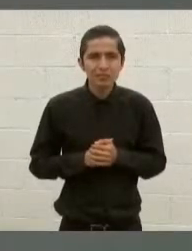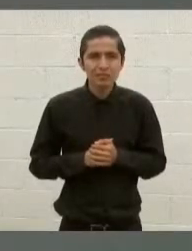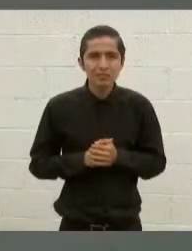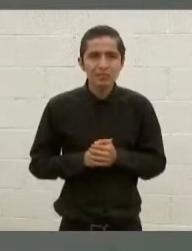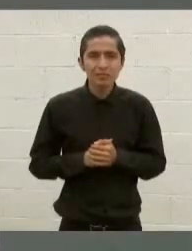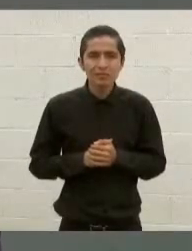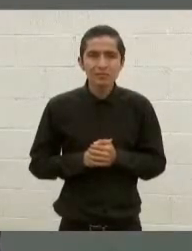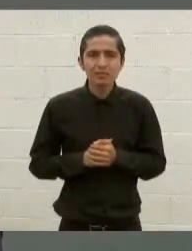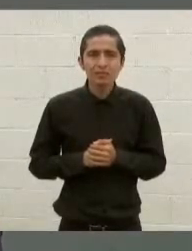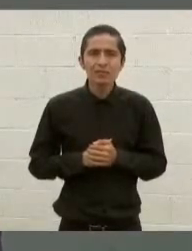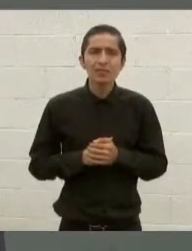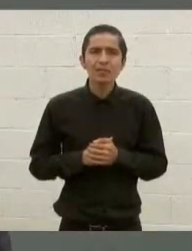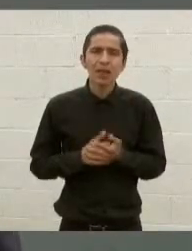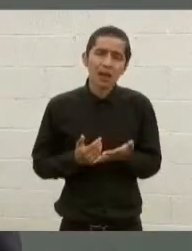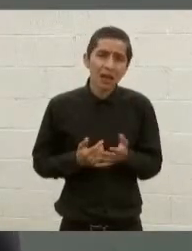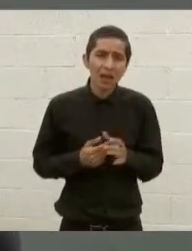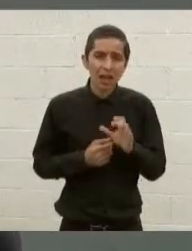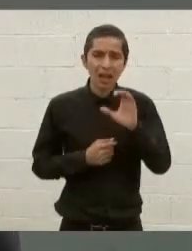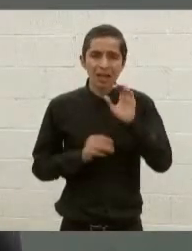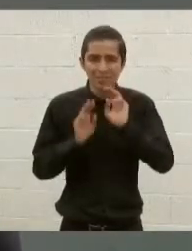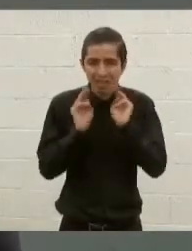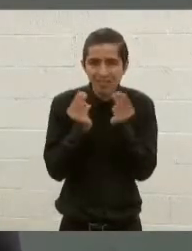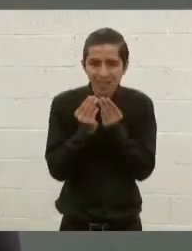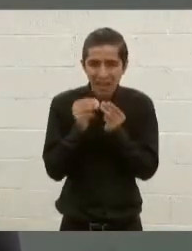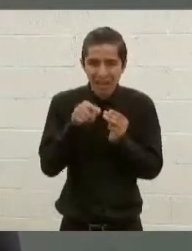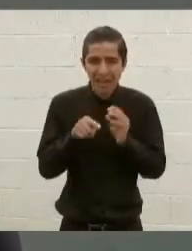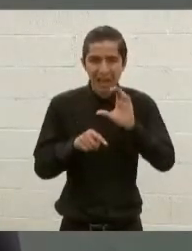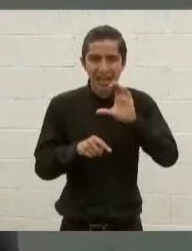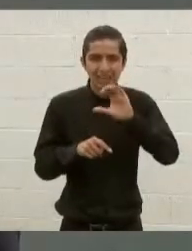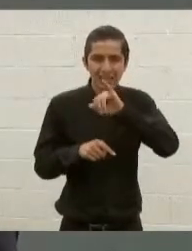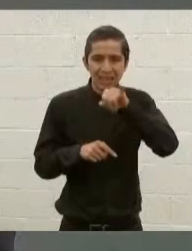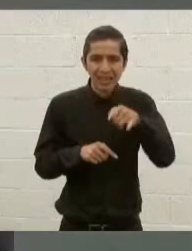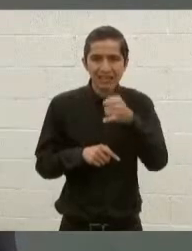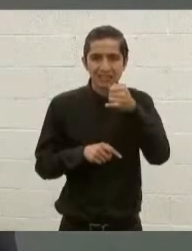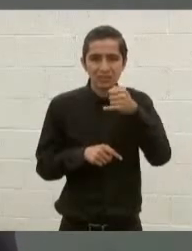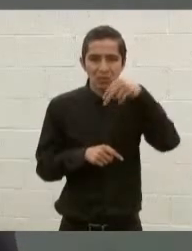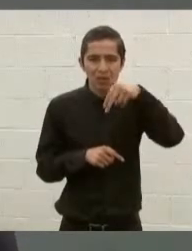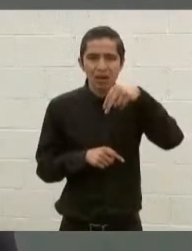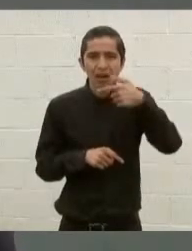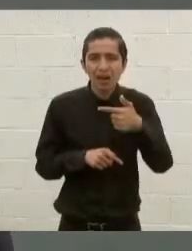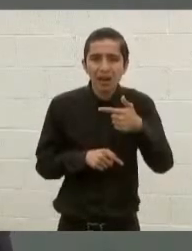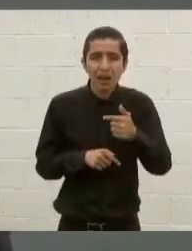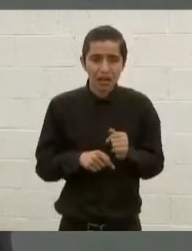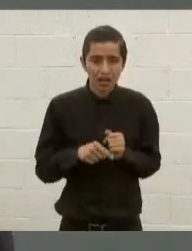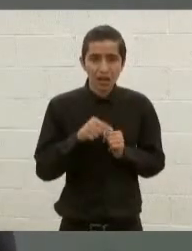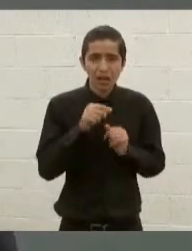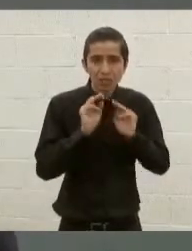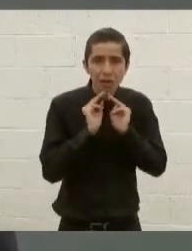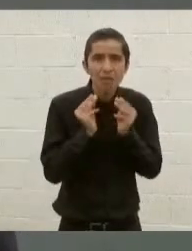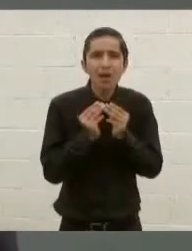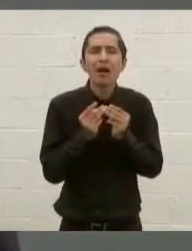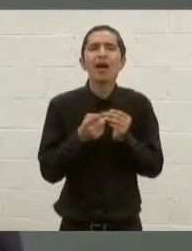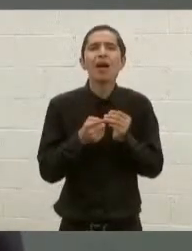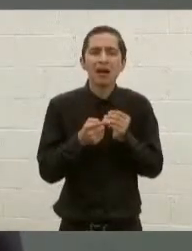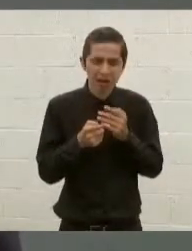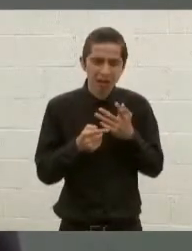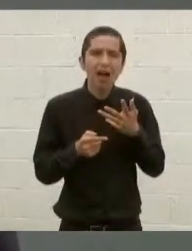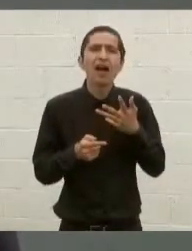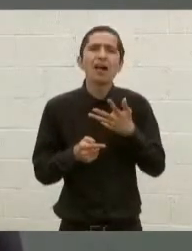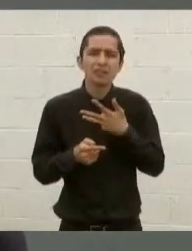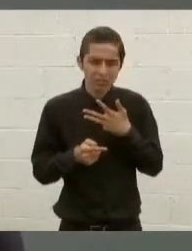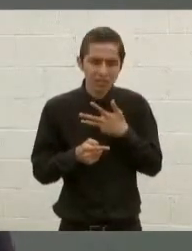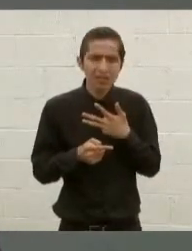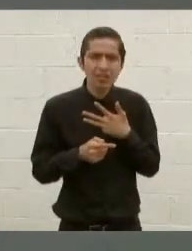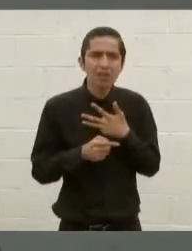Bueno, el cártel Jalisco Nueva Generación tiene diversas modalidades